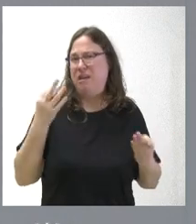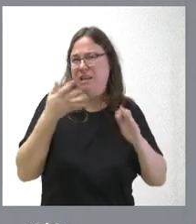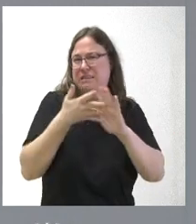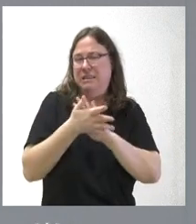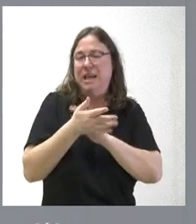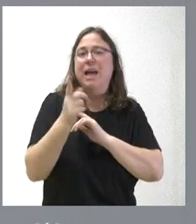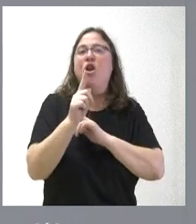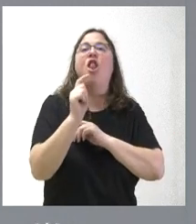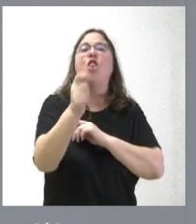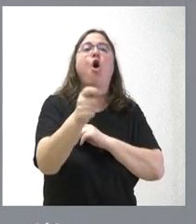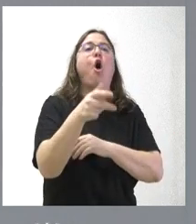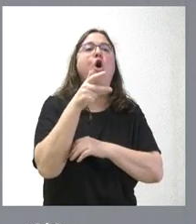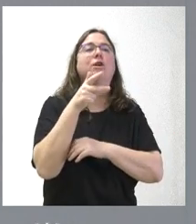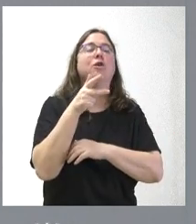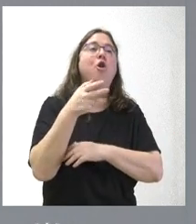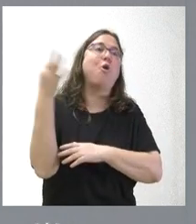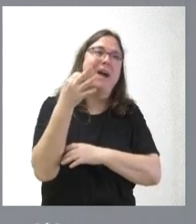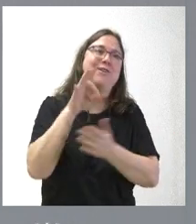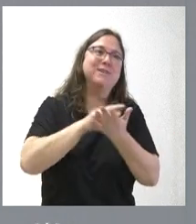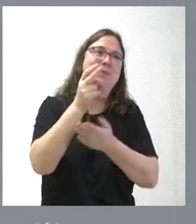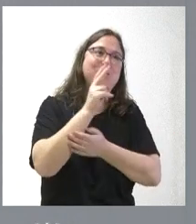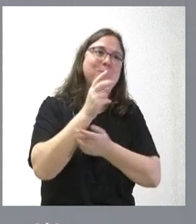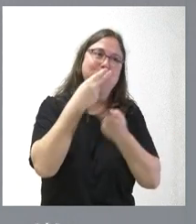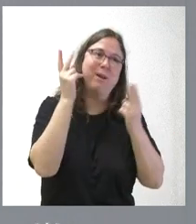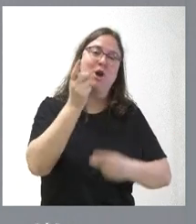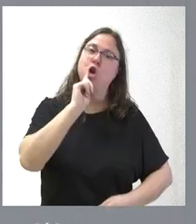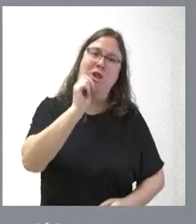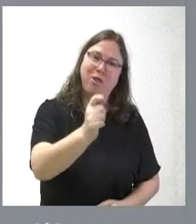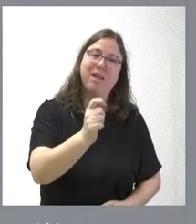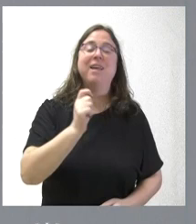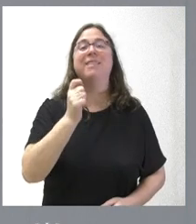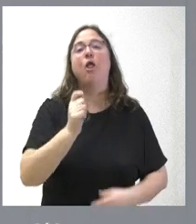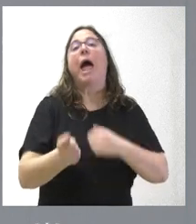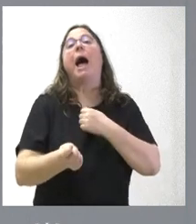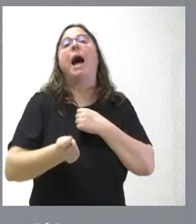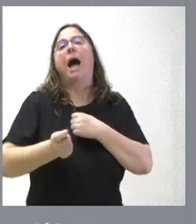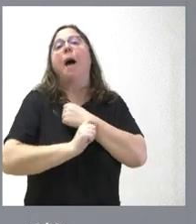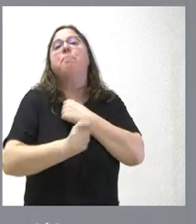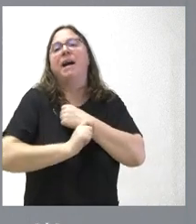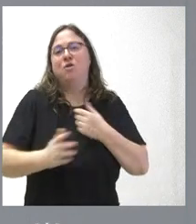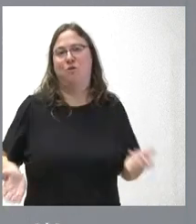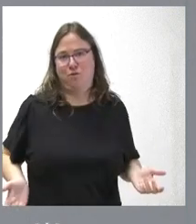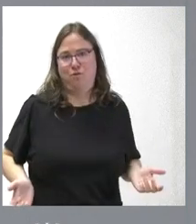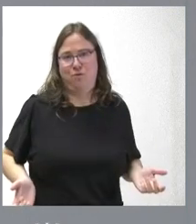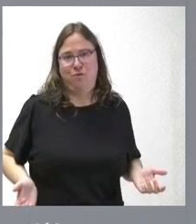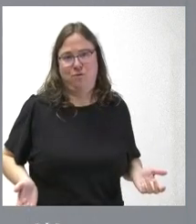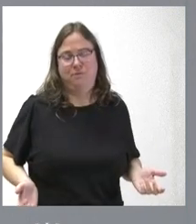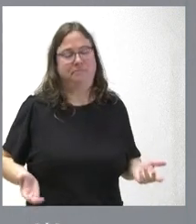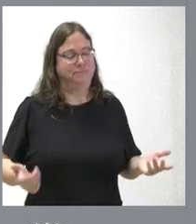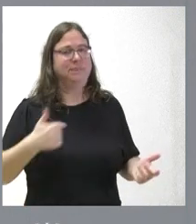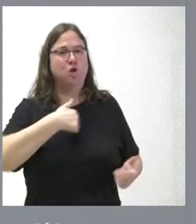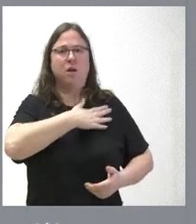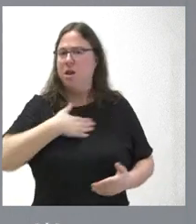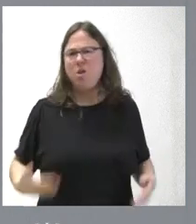no le vamos a dar la obligación del servicio público pero le vamos a dar un apaño? Si es que es la palabra que le han transmitido desde Renfe. Nosotros lo que queremos